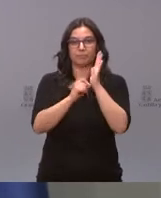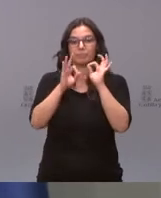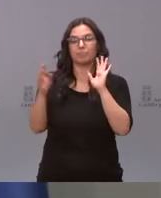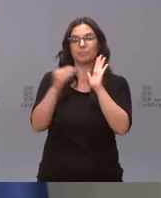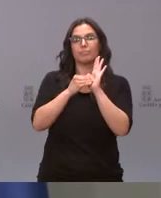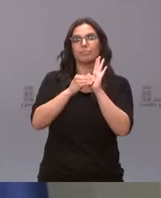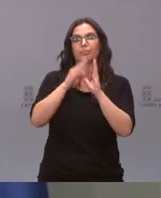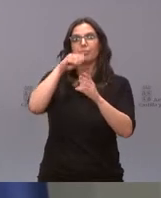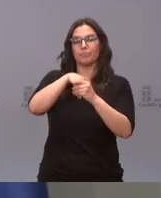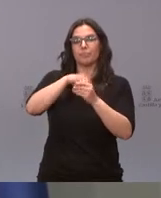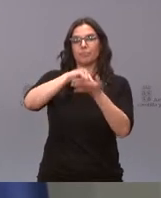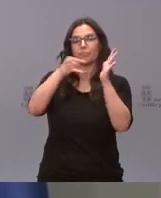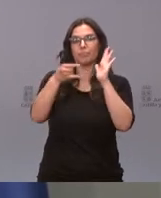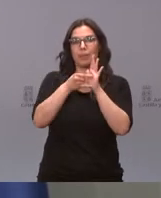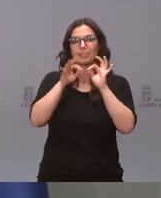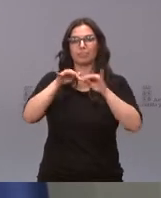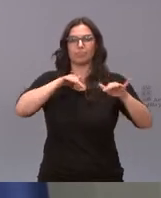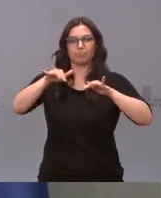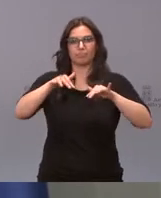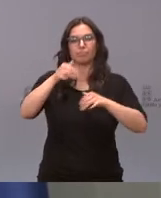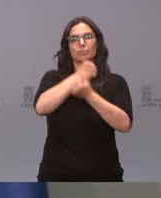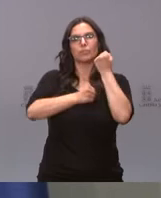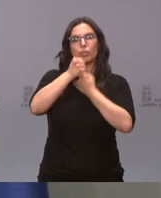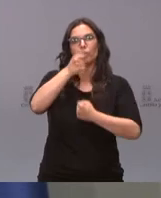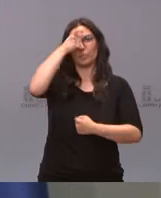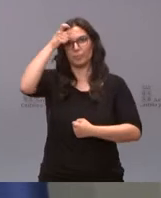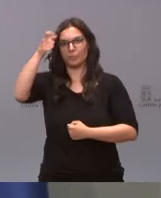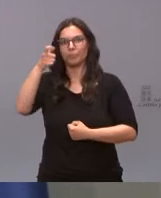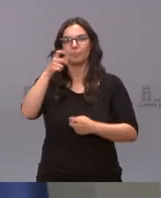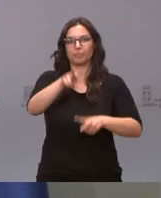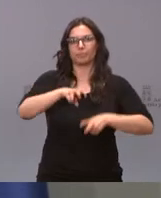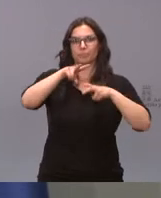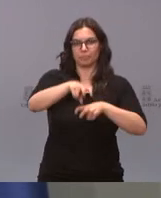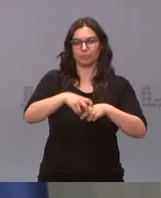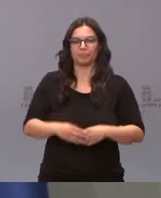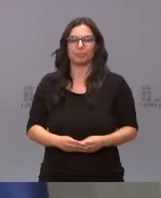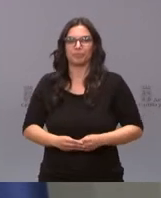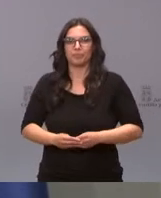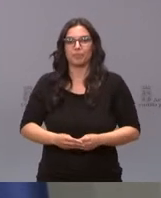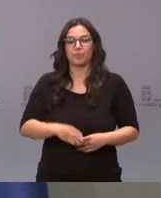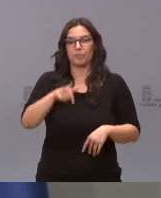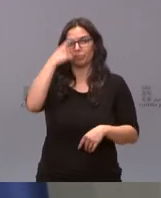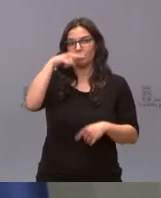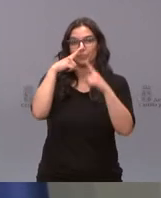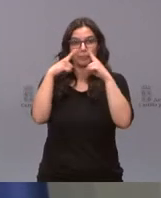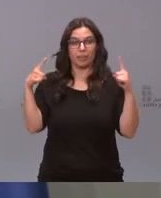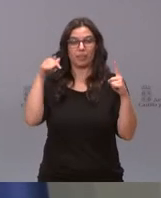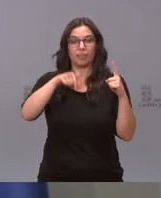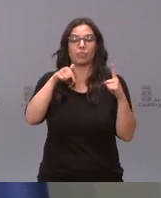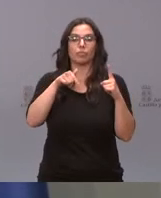Dinamización Económica de los Municipios Mineros de Castilla y León, que, como saben ustedes, se prorrogó durante este año y que van a